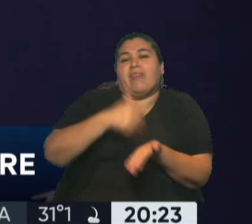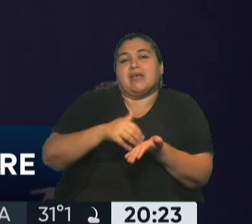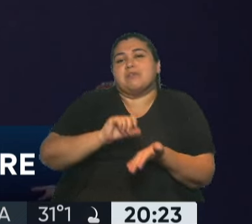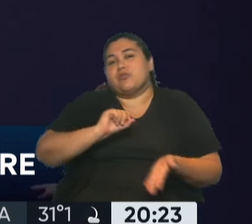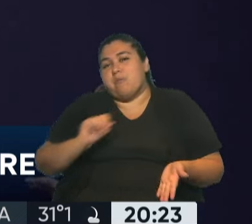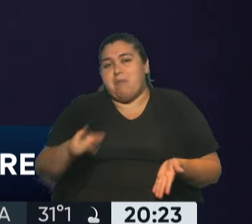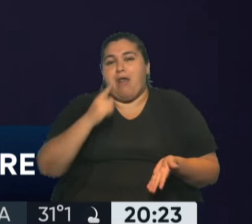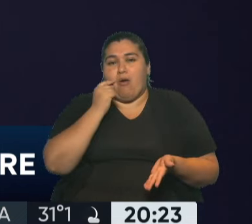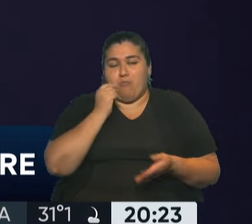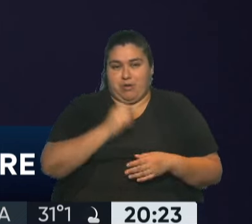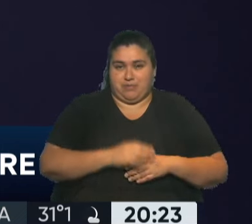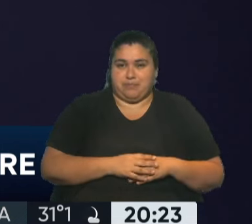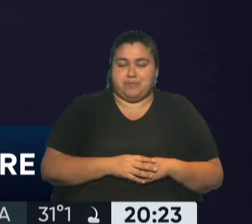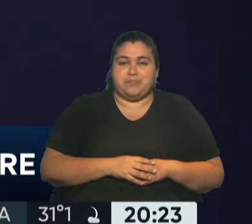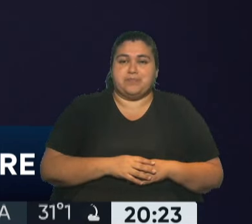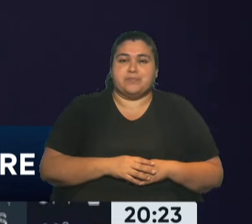algunos datos.